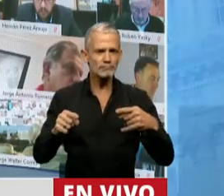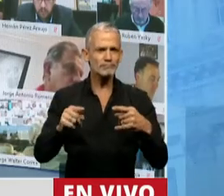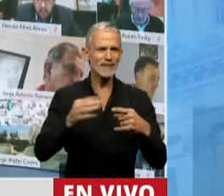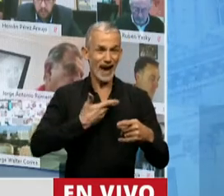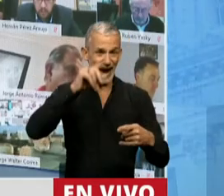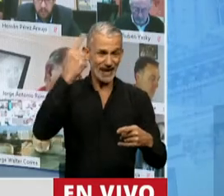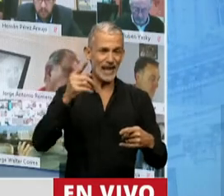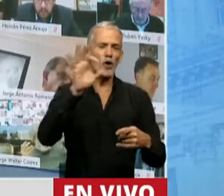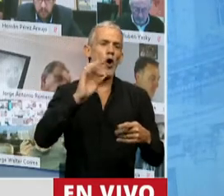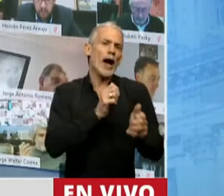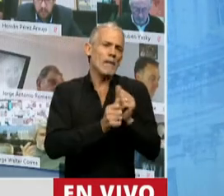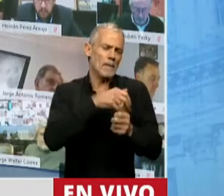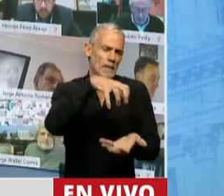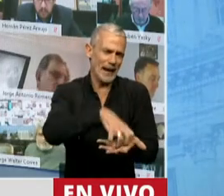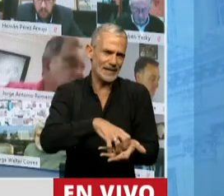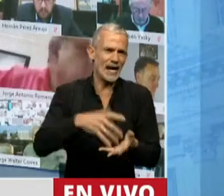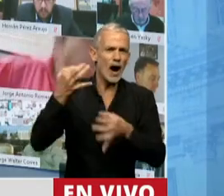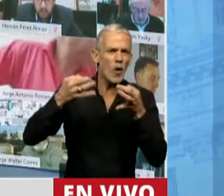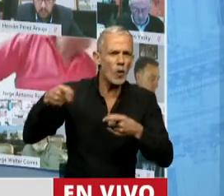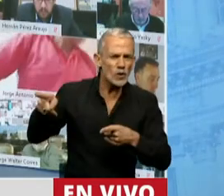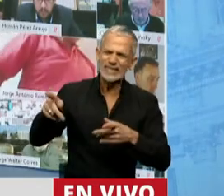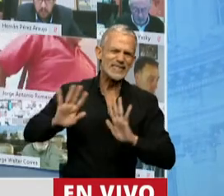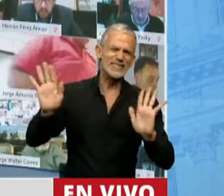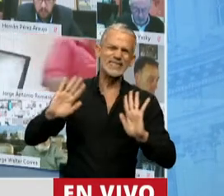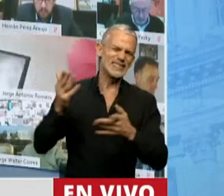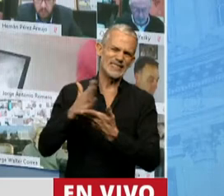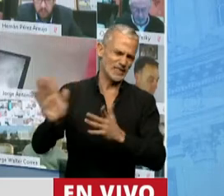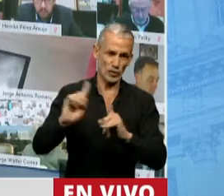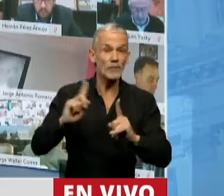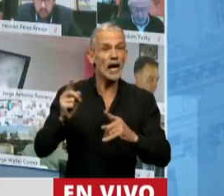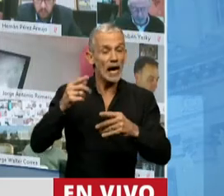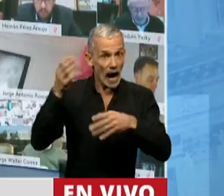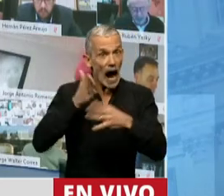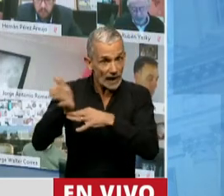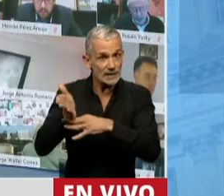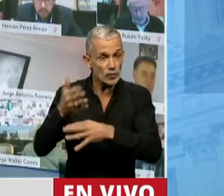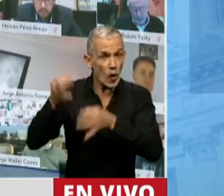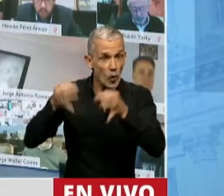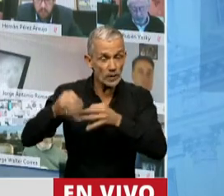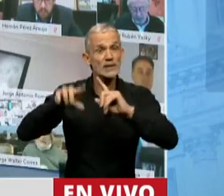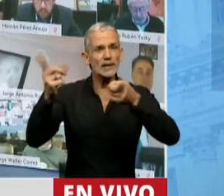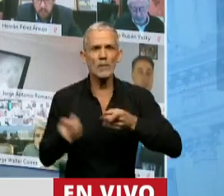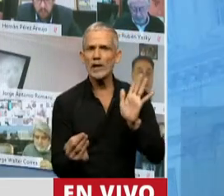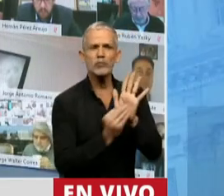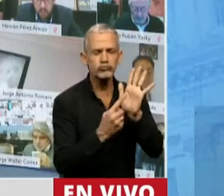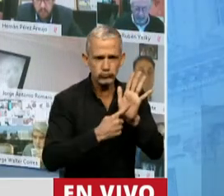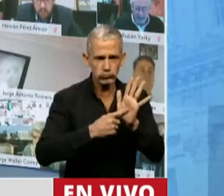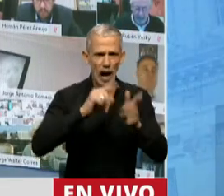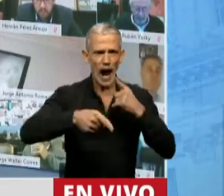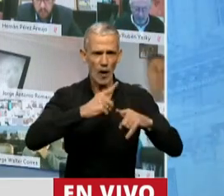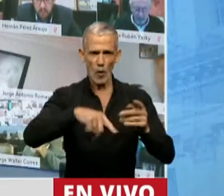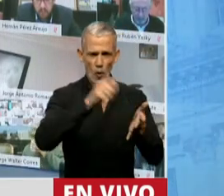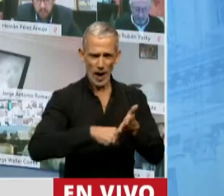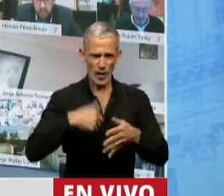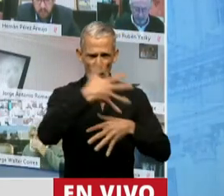Estado o de una empresa en la justicia. El acceso a la justicia también ha sido contemplado en este